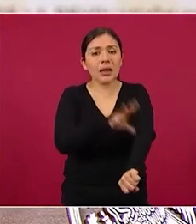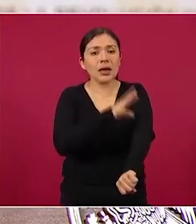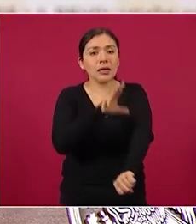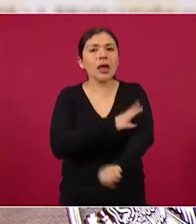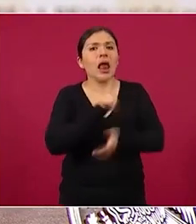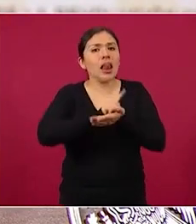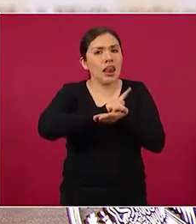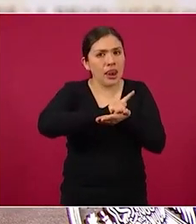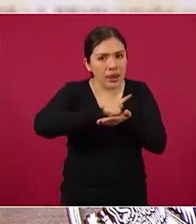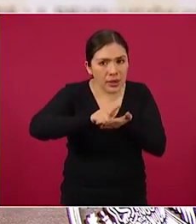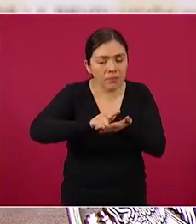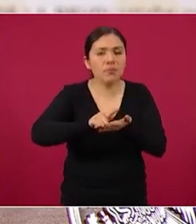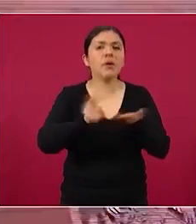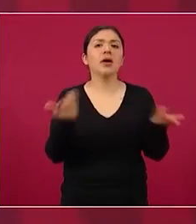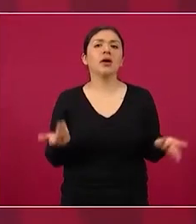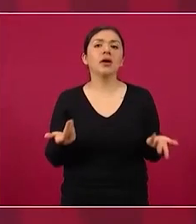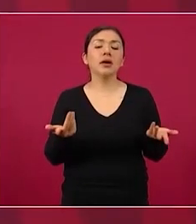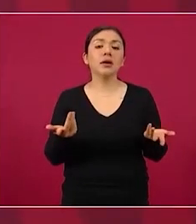limpias